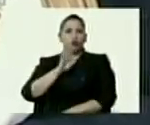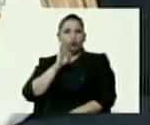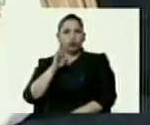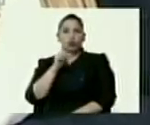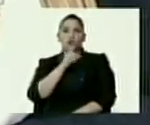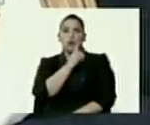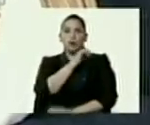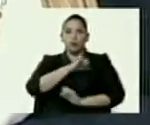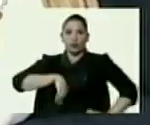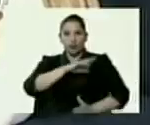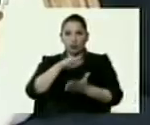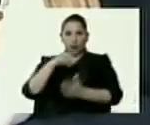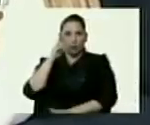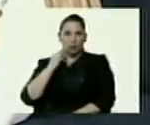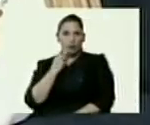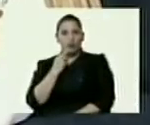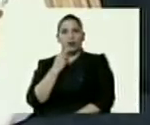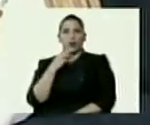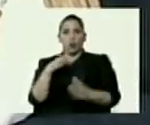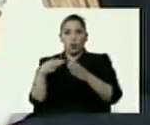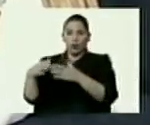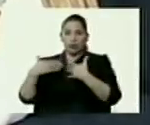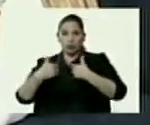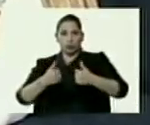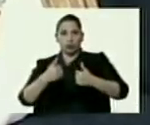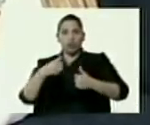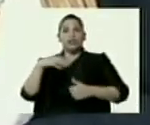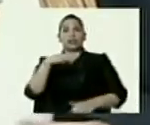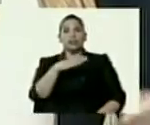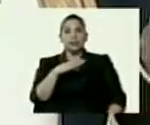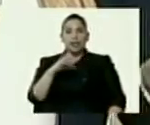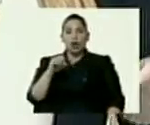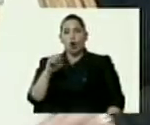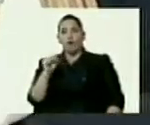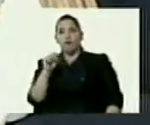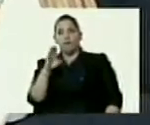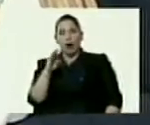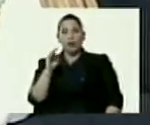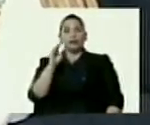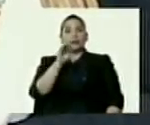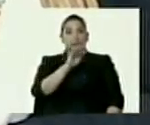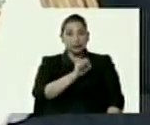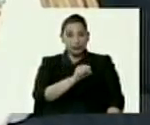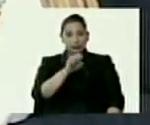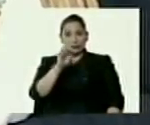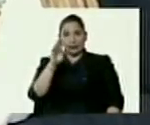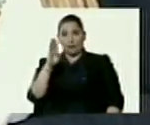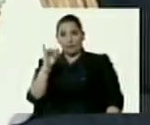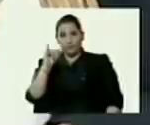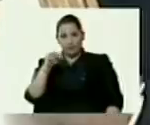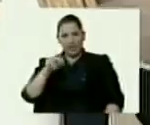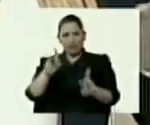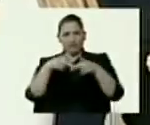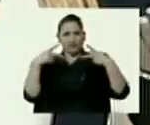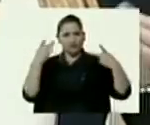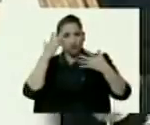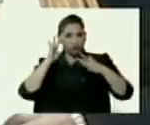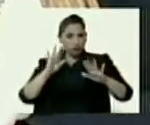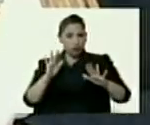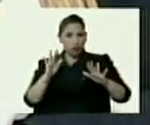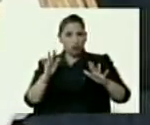Nacional Bolivariana, órganos de seguridad como el CEOFAN y el SEBIN, justamente en estos artículos y documentos.